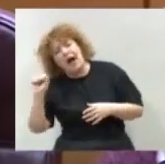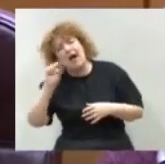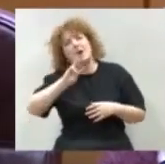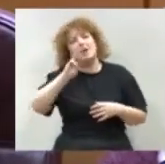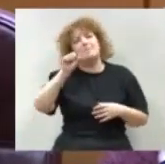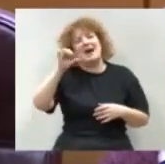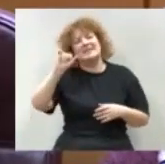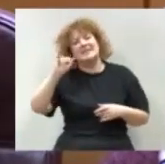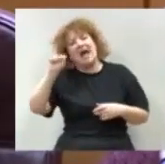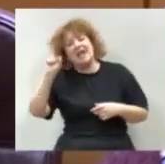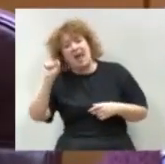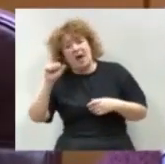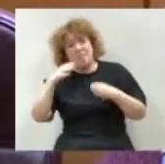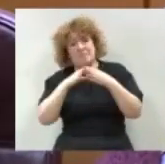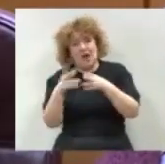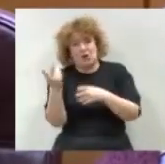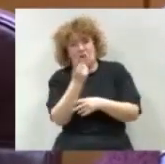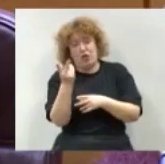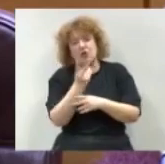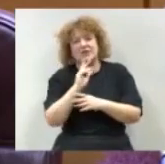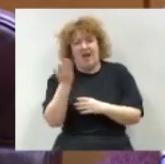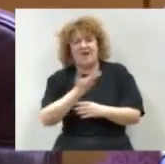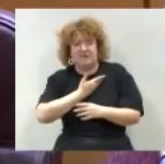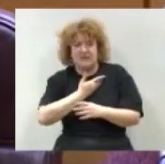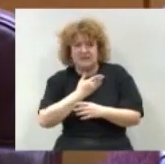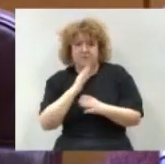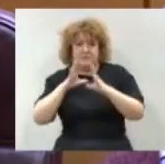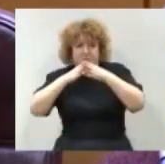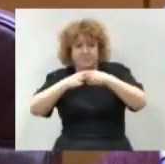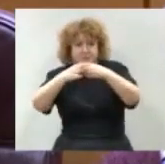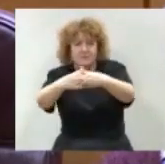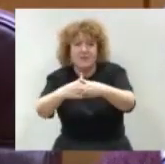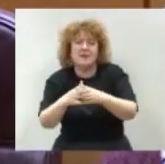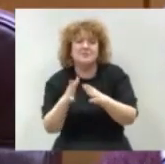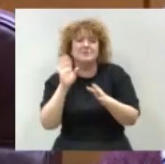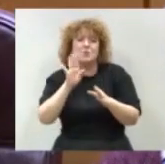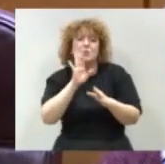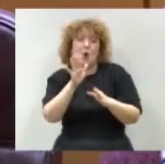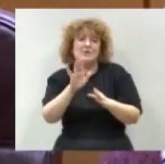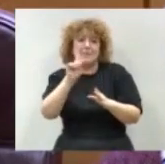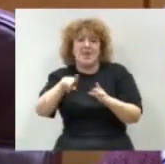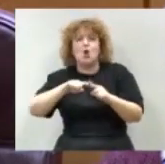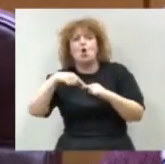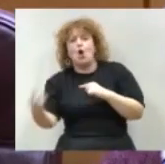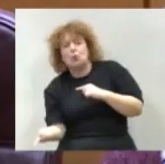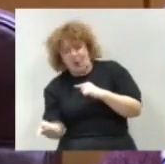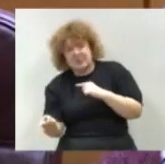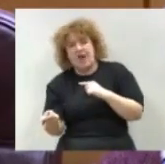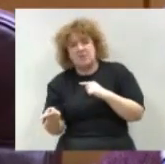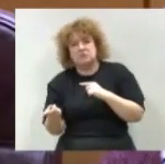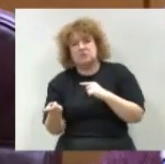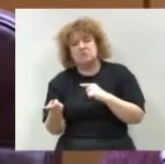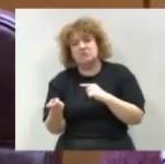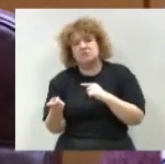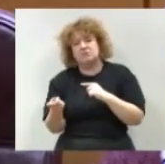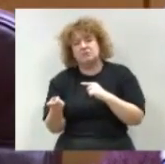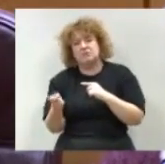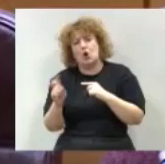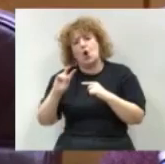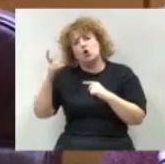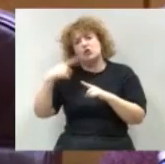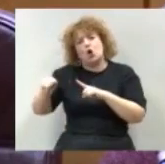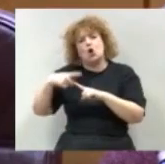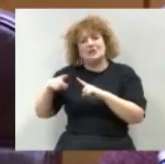a quienes trabajan en la mar. Por efecto de arrastre, nunca mejor dicho, se reduce la actividad también de otros